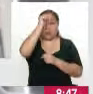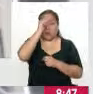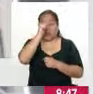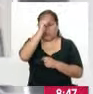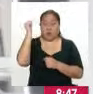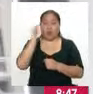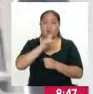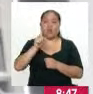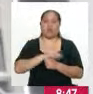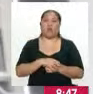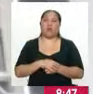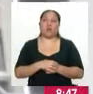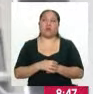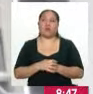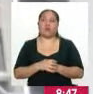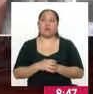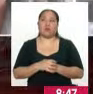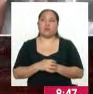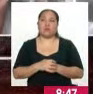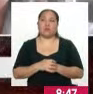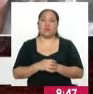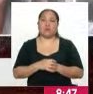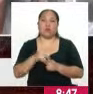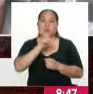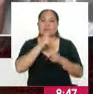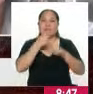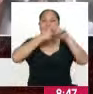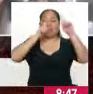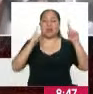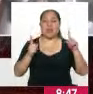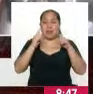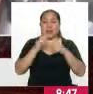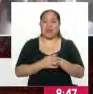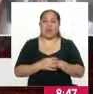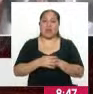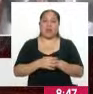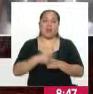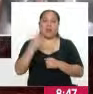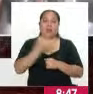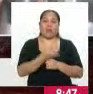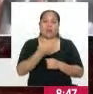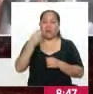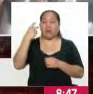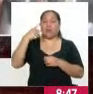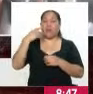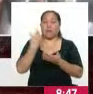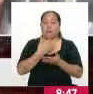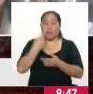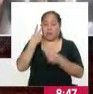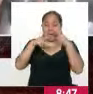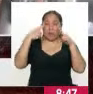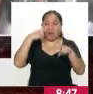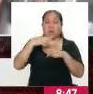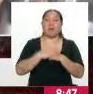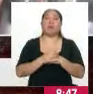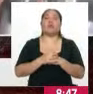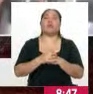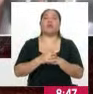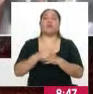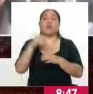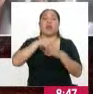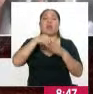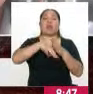no difieren mucho de lo que usualmente ocurre en los procesos electorales subnacionales,